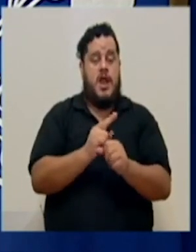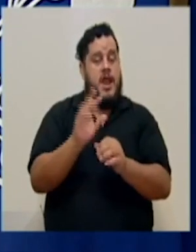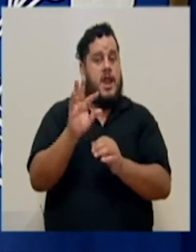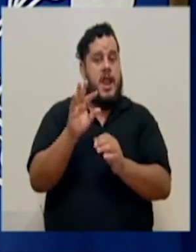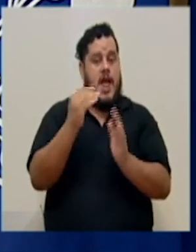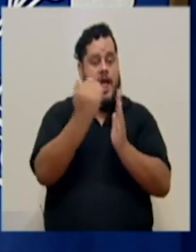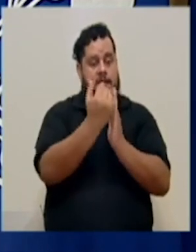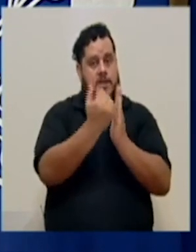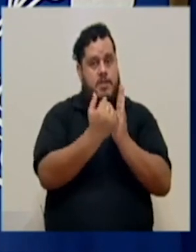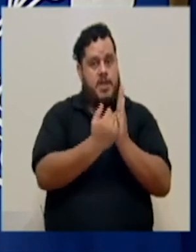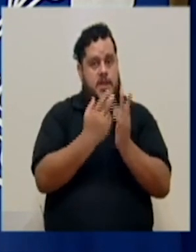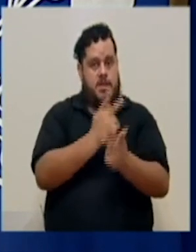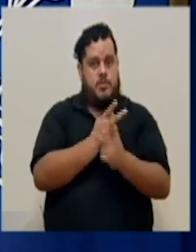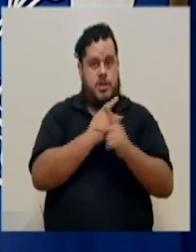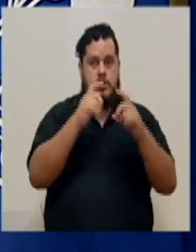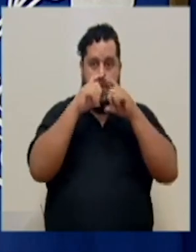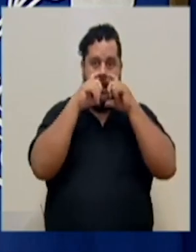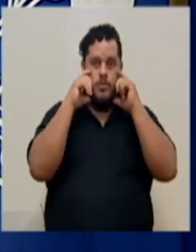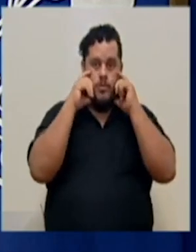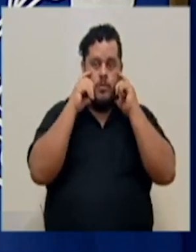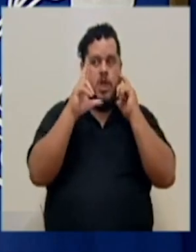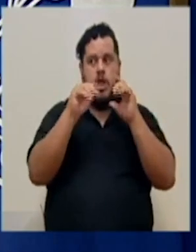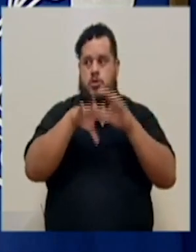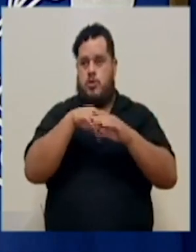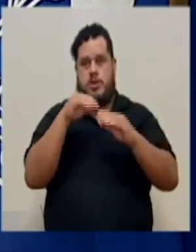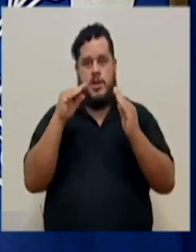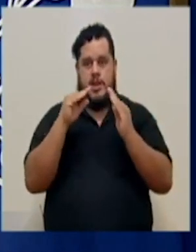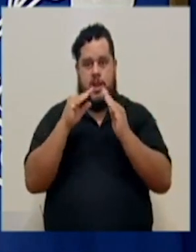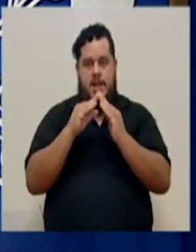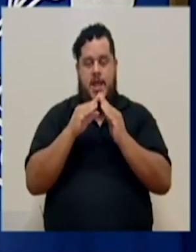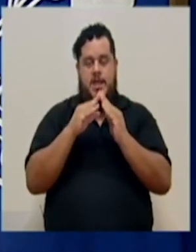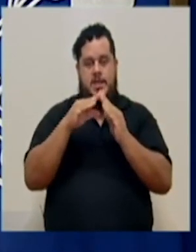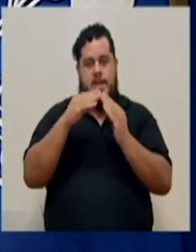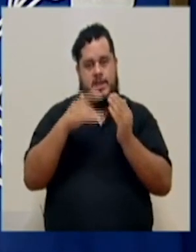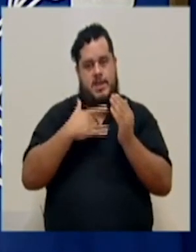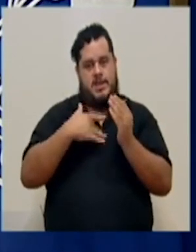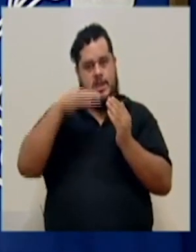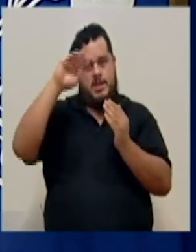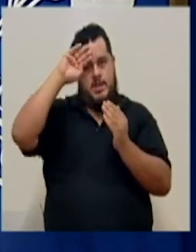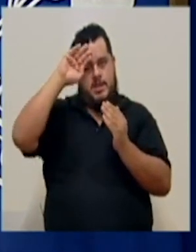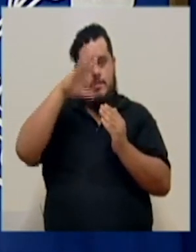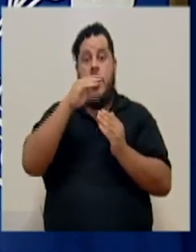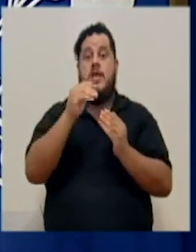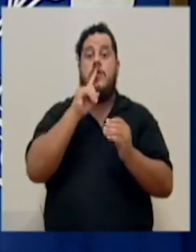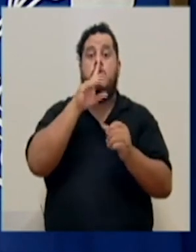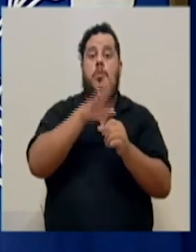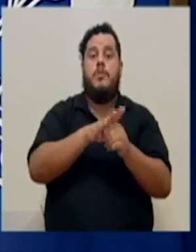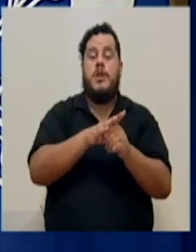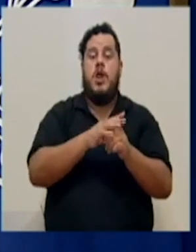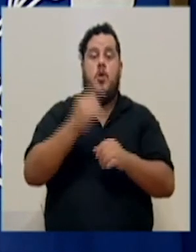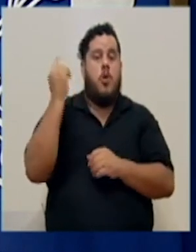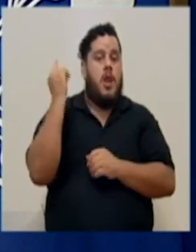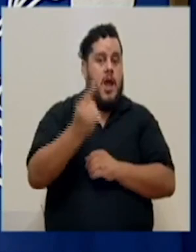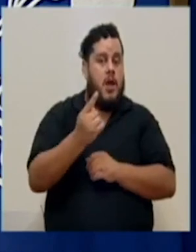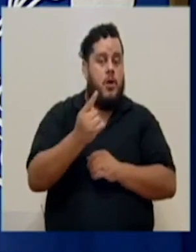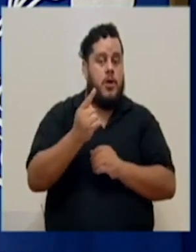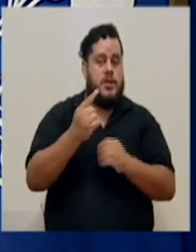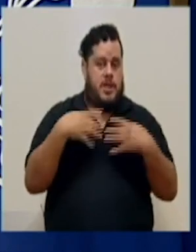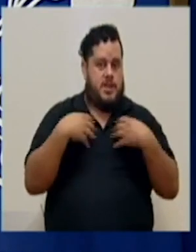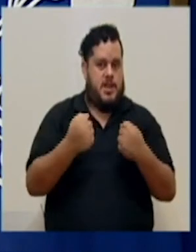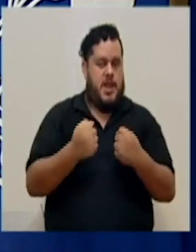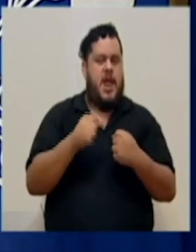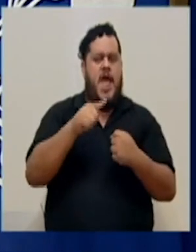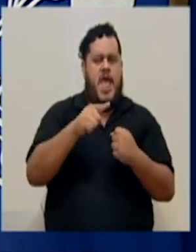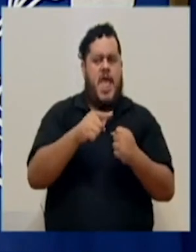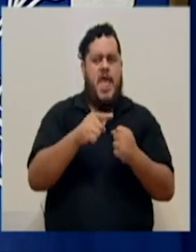de protección, el cubrebocas, de no salir de la casa si está con síntomas y de cumplir con la orden sanitaria, eso es lo que expone a muchas